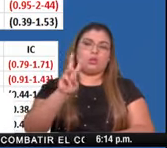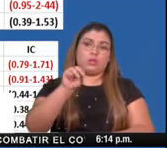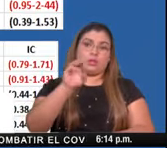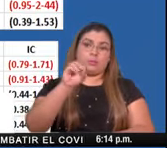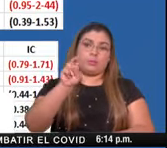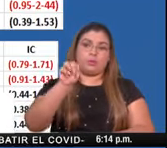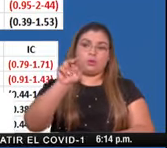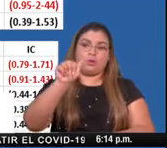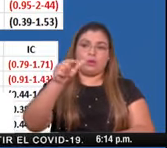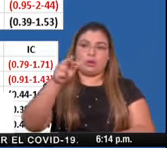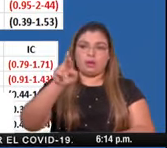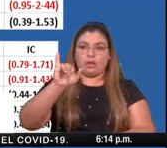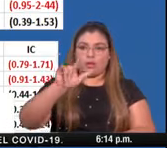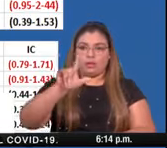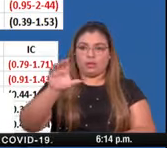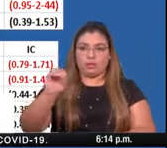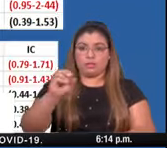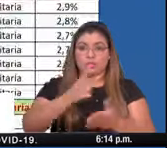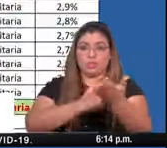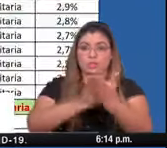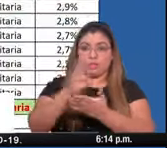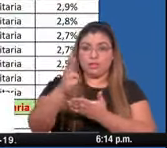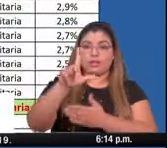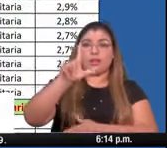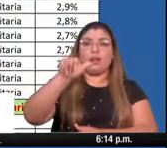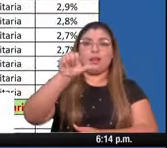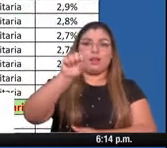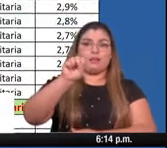Chiriquí, Las Lomas y David.